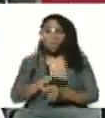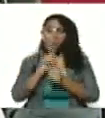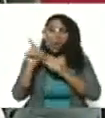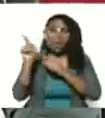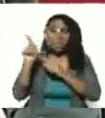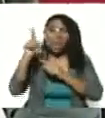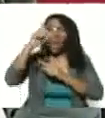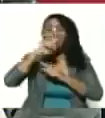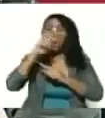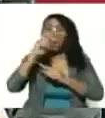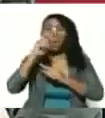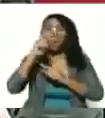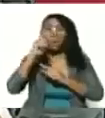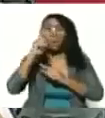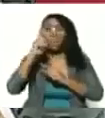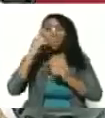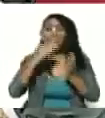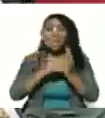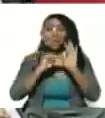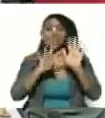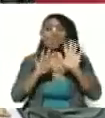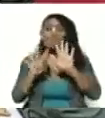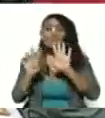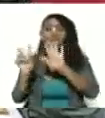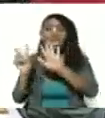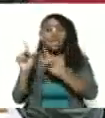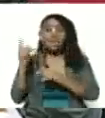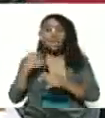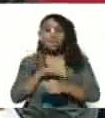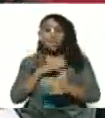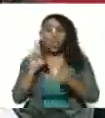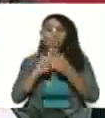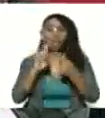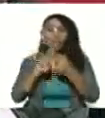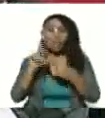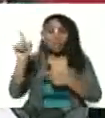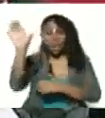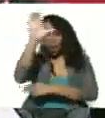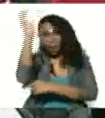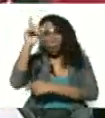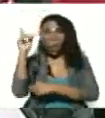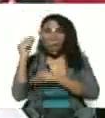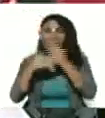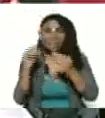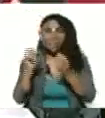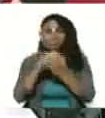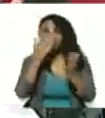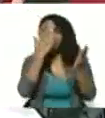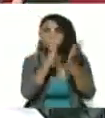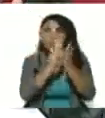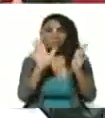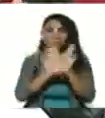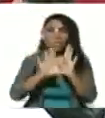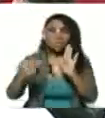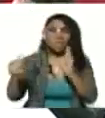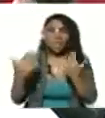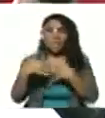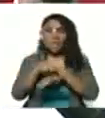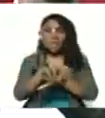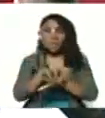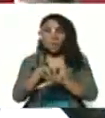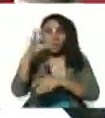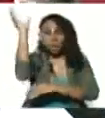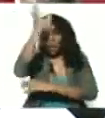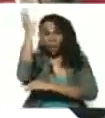por el año 97 lo conocimos en Caricuado formaba parte del Frente Constituyente de Integración de